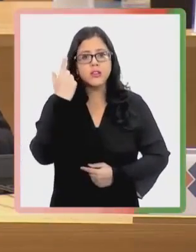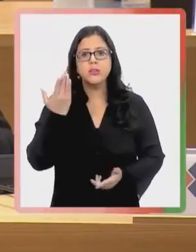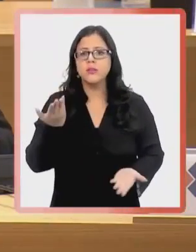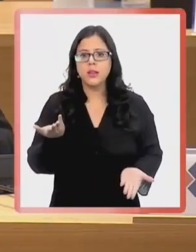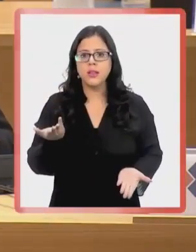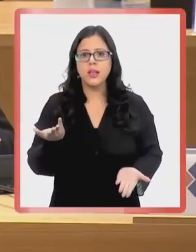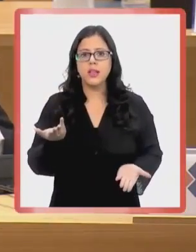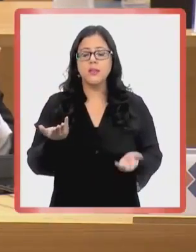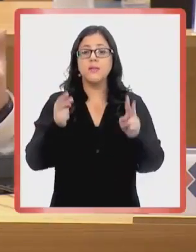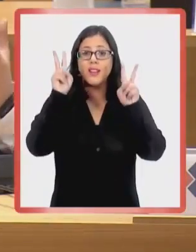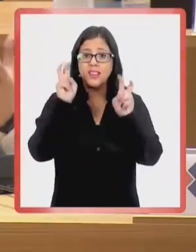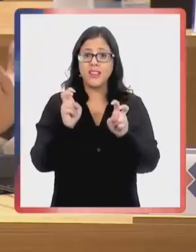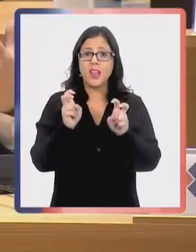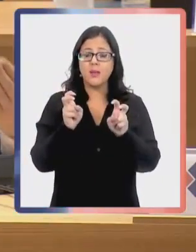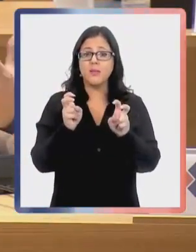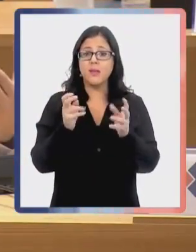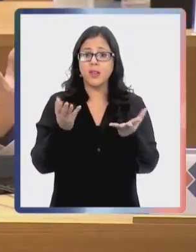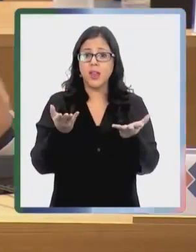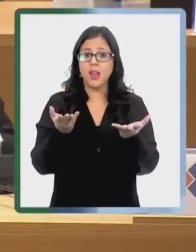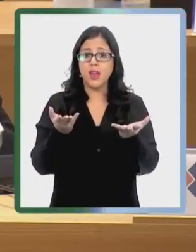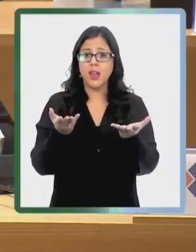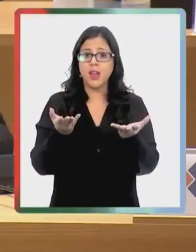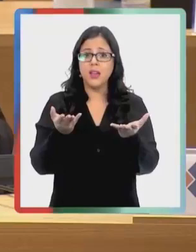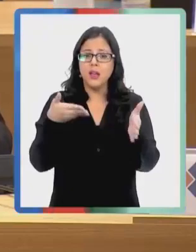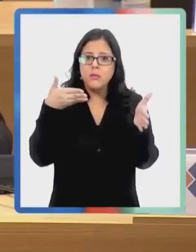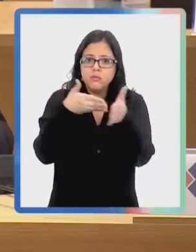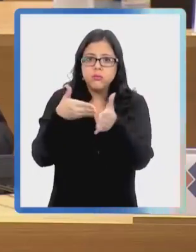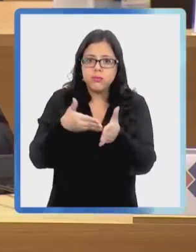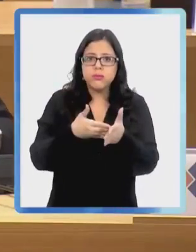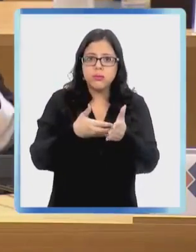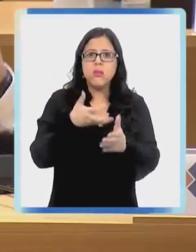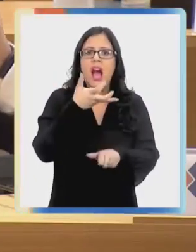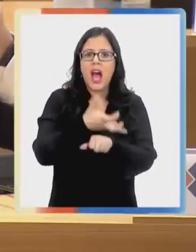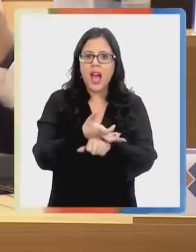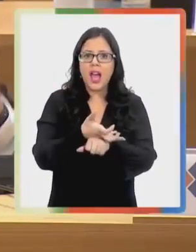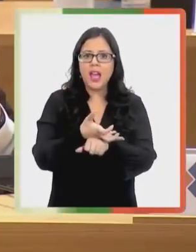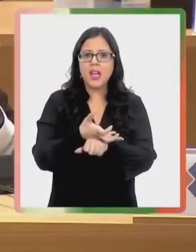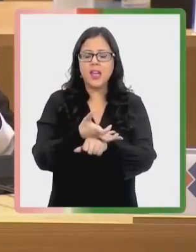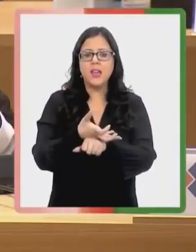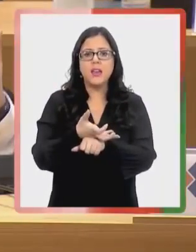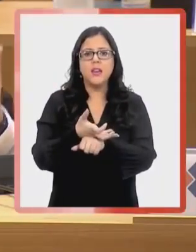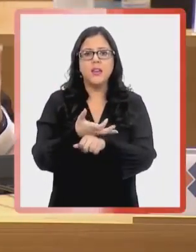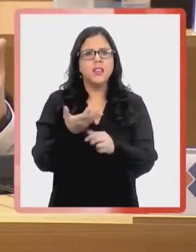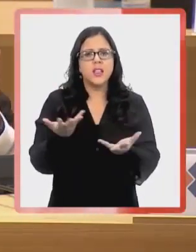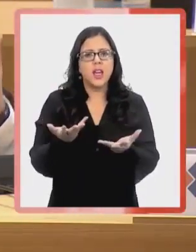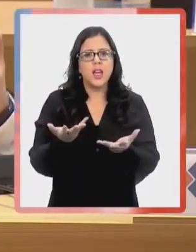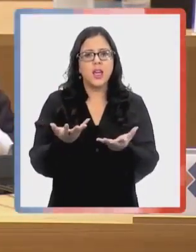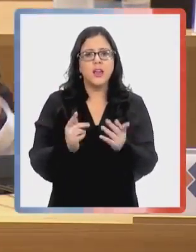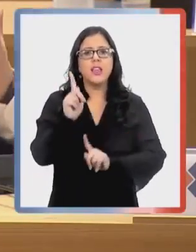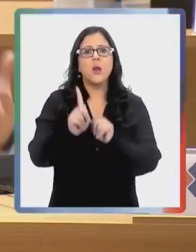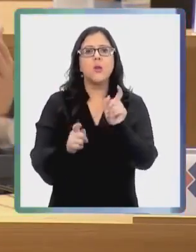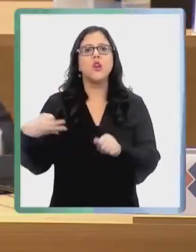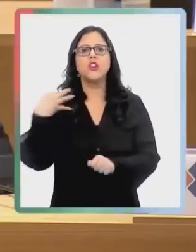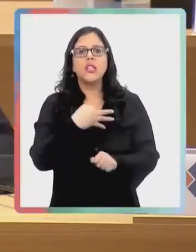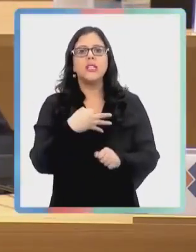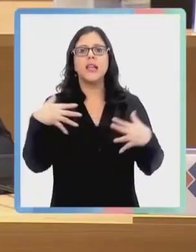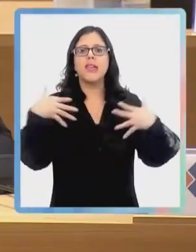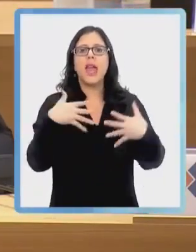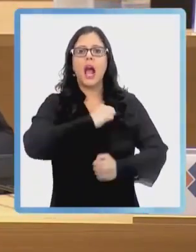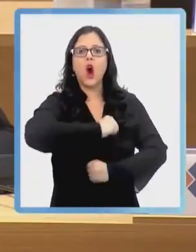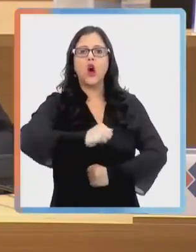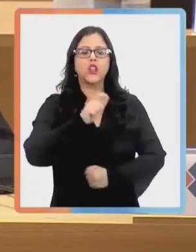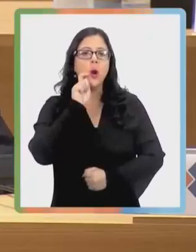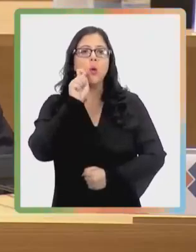que la declaración conjunta está trabada hoy día porque algunos no quieren decir que es la guerra contra Ucrania.